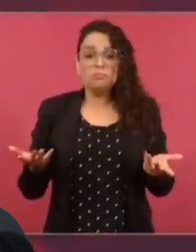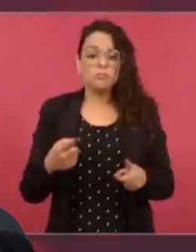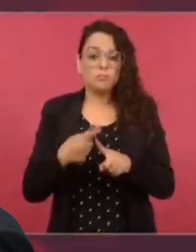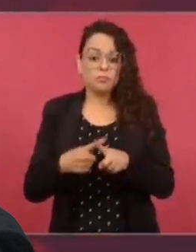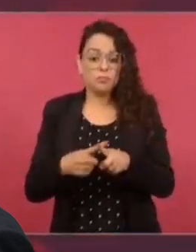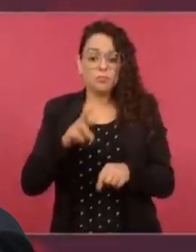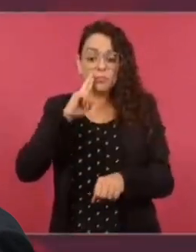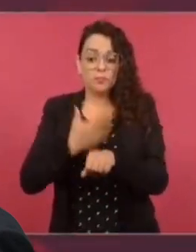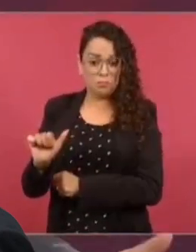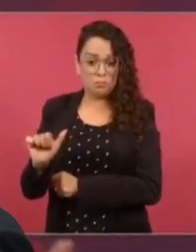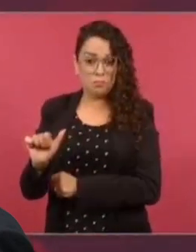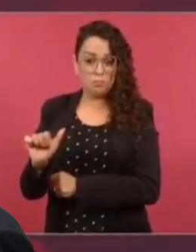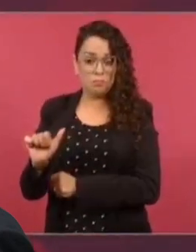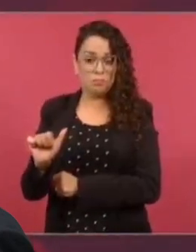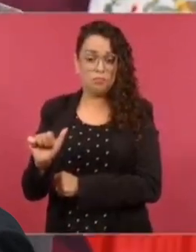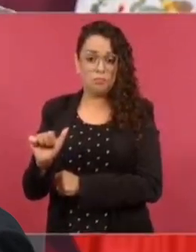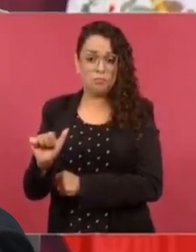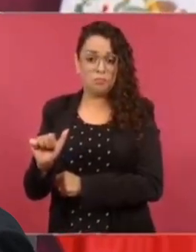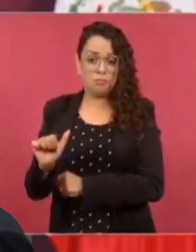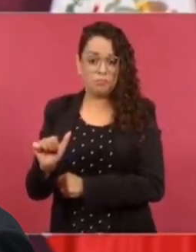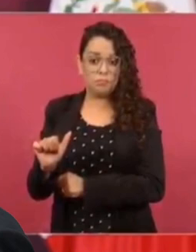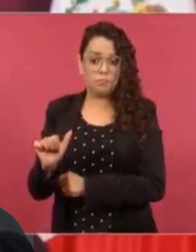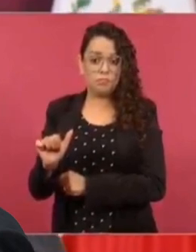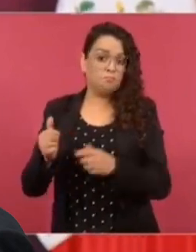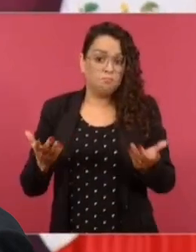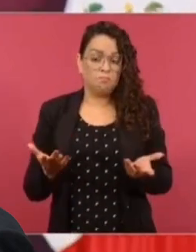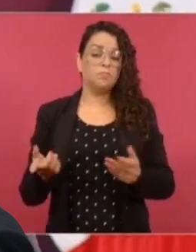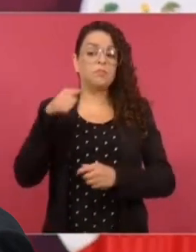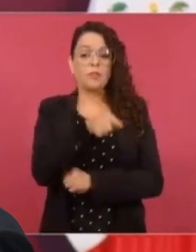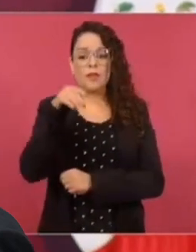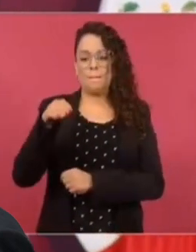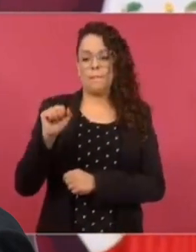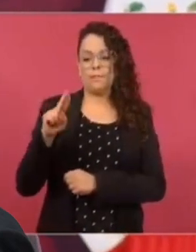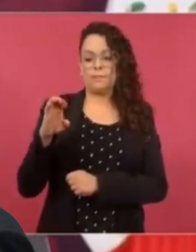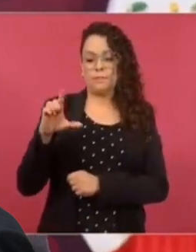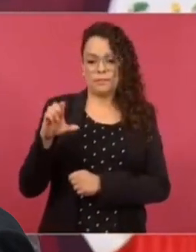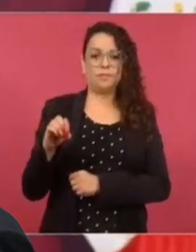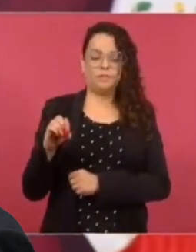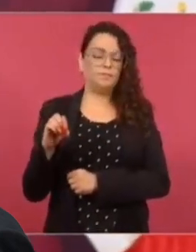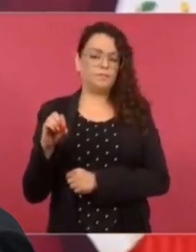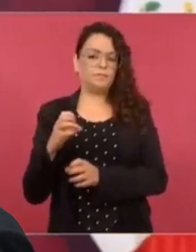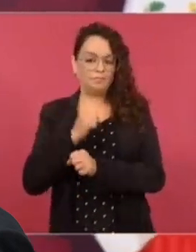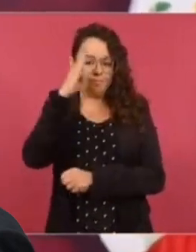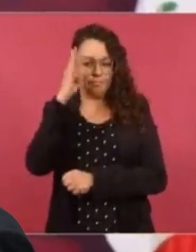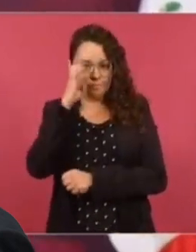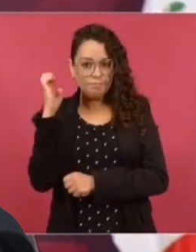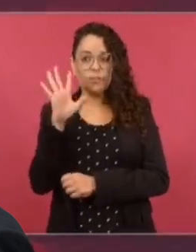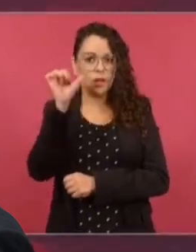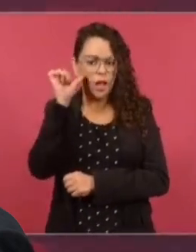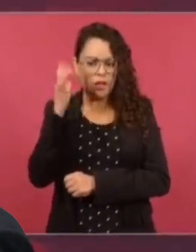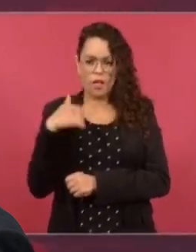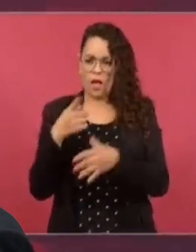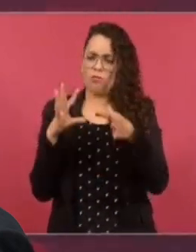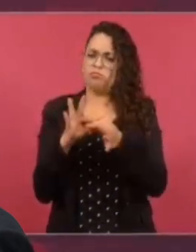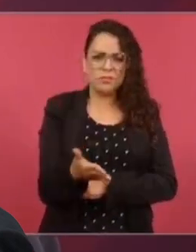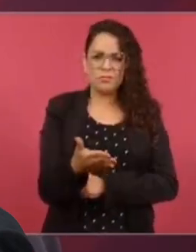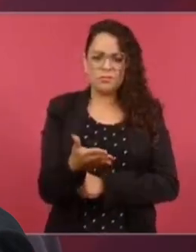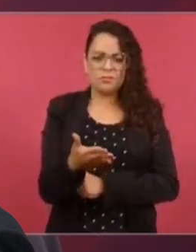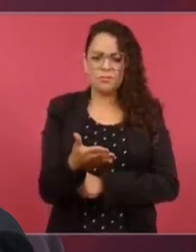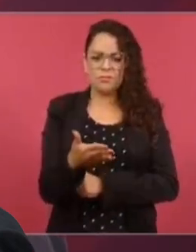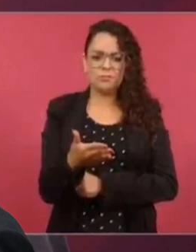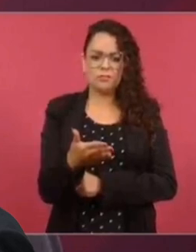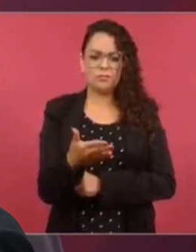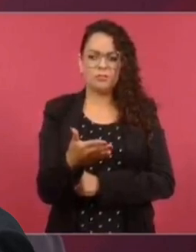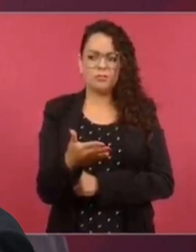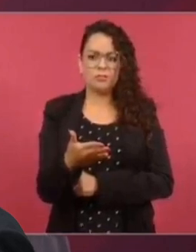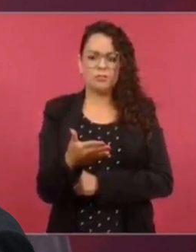a Claudia. Y lo de Marcelo, ya lo expliqué ayer, es una gente buena, es